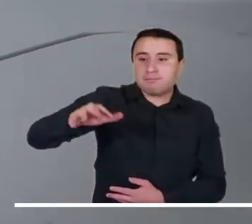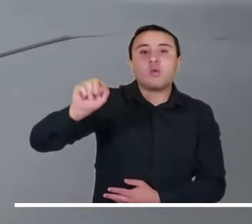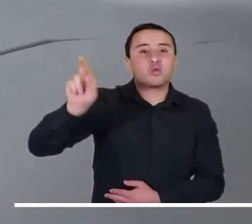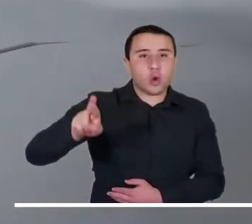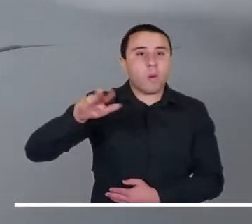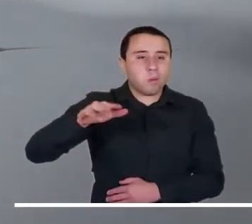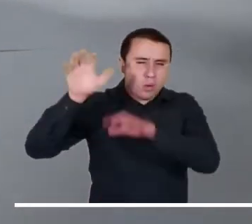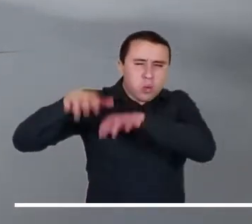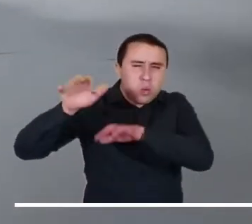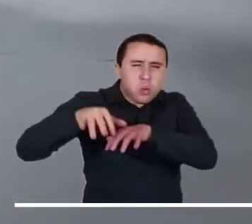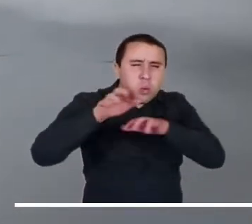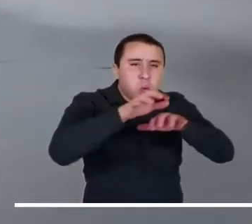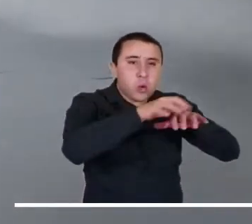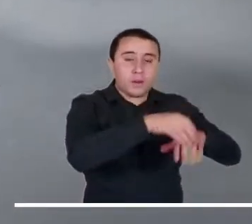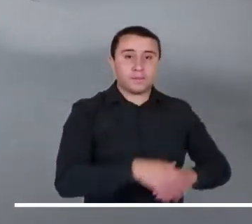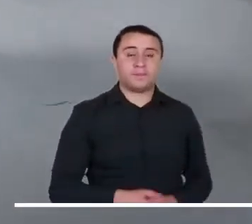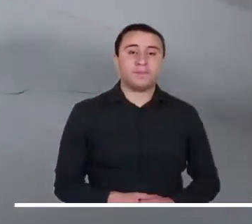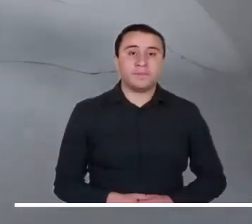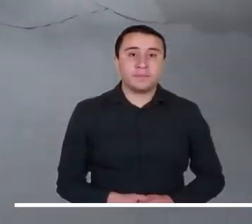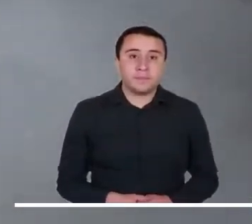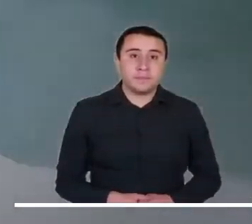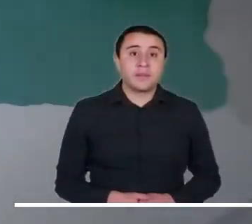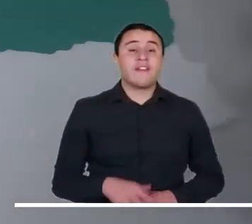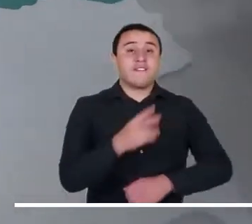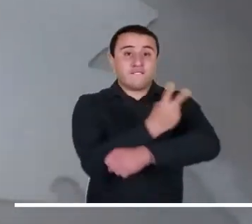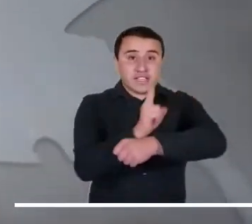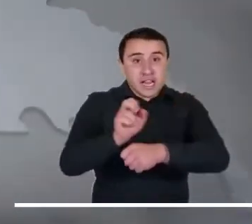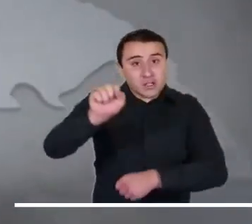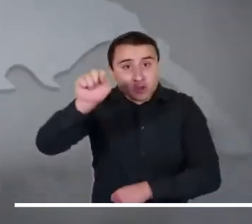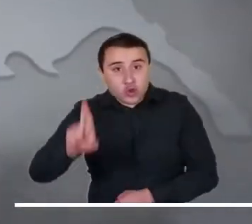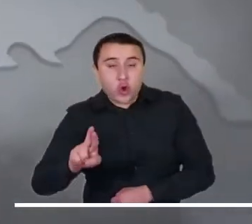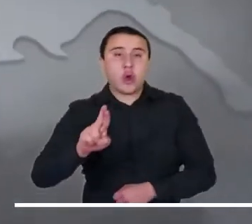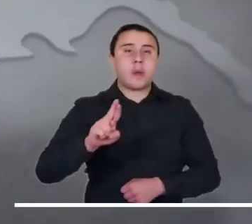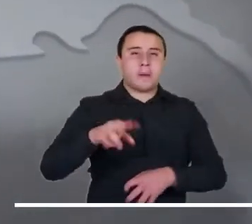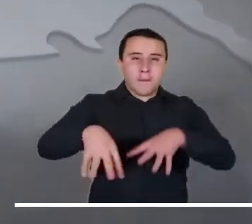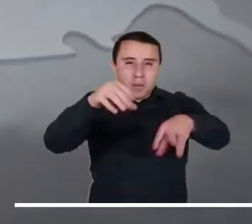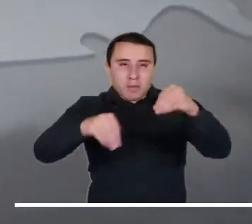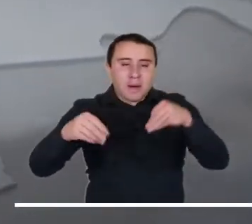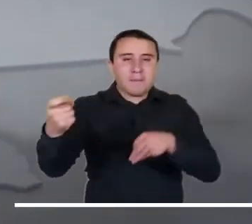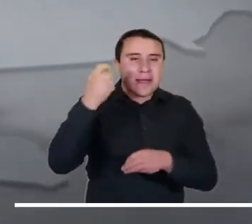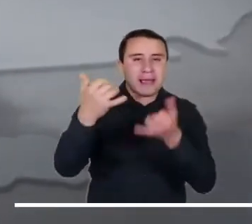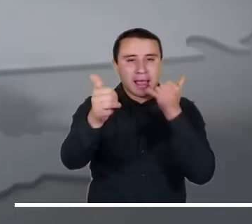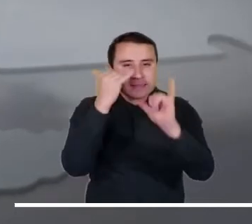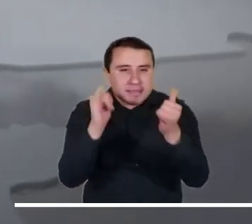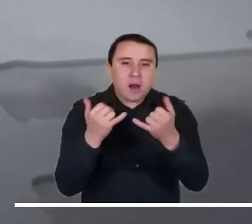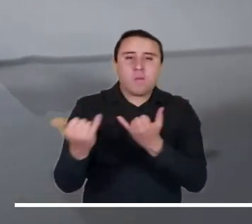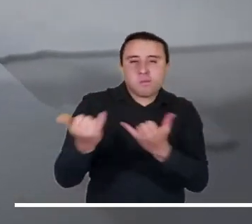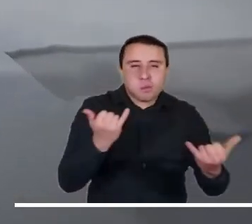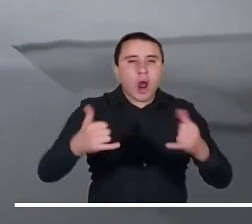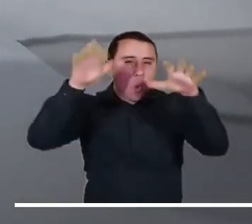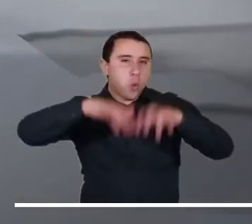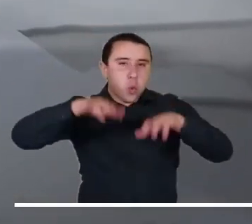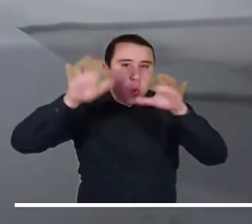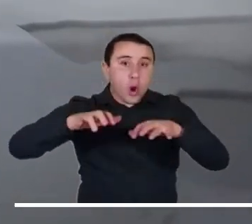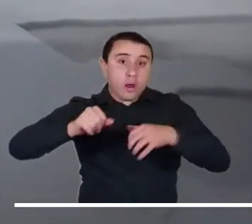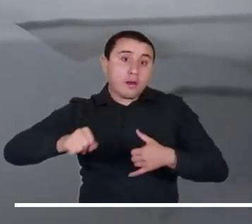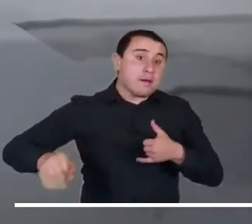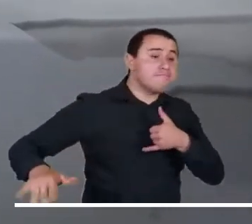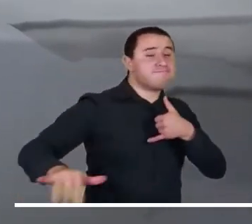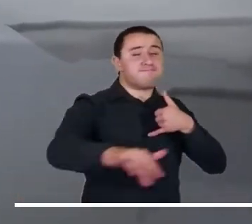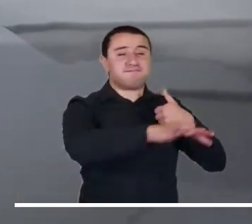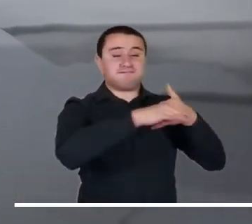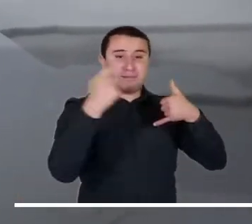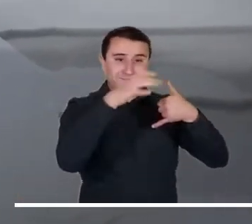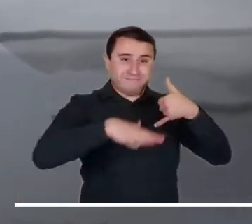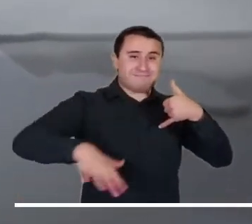Sur de Norte de Santander. Mientras que en el suroriente de Bichada y en el Piedemonte de Meta y Casanare se esperan algunas lluvias ligeras,